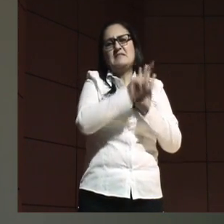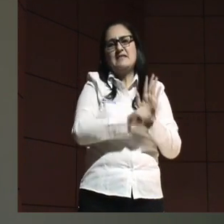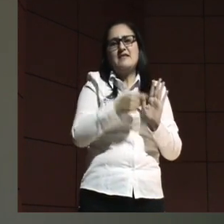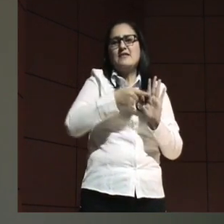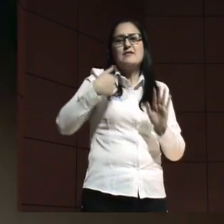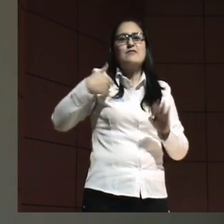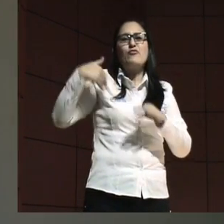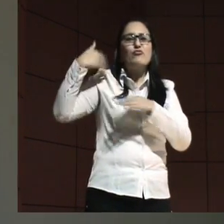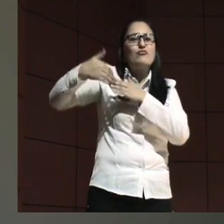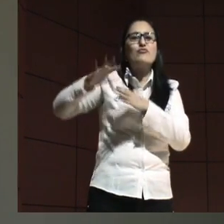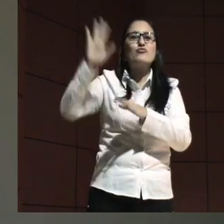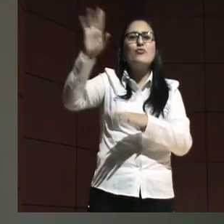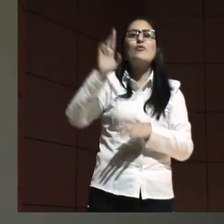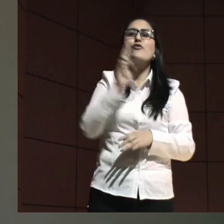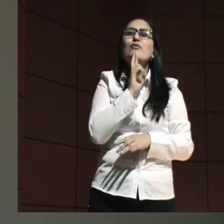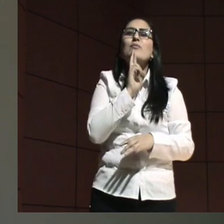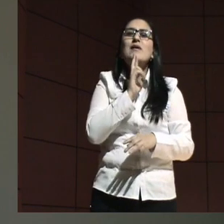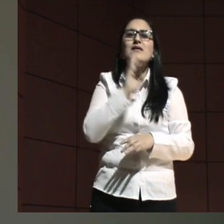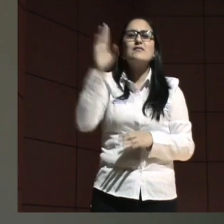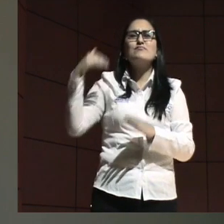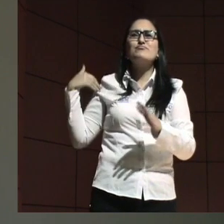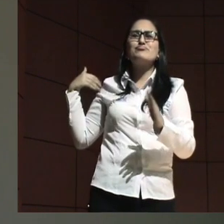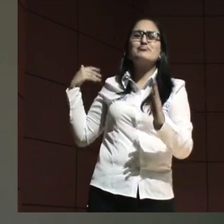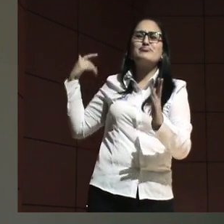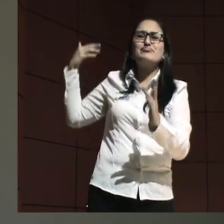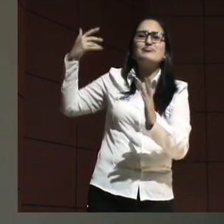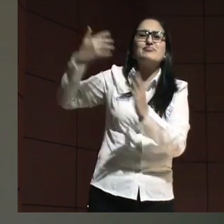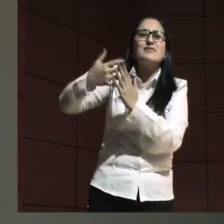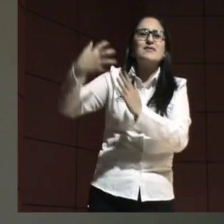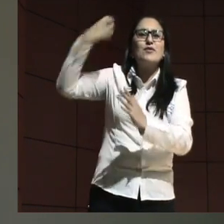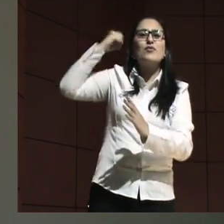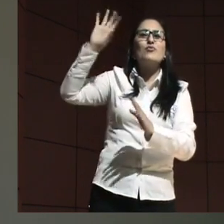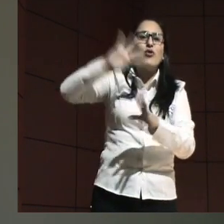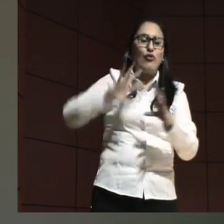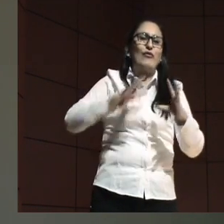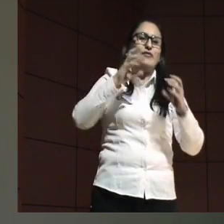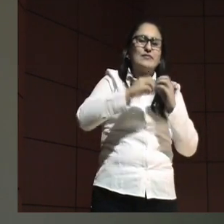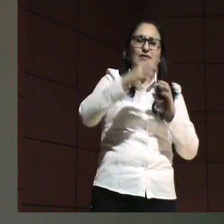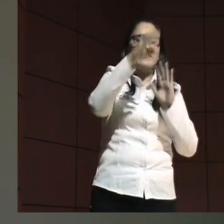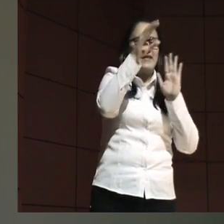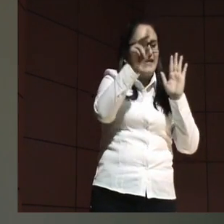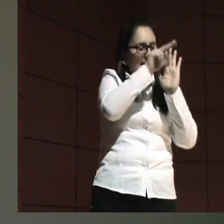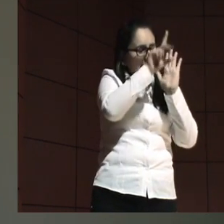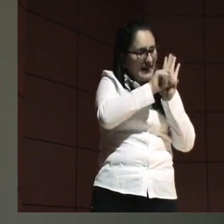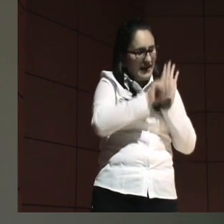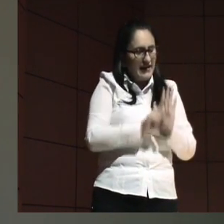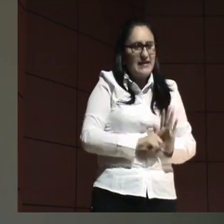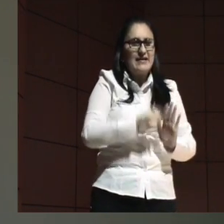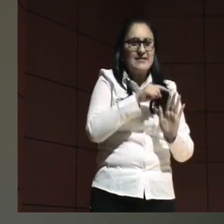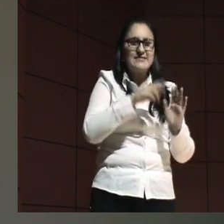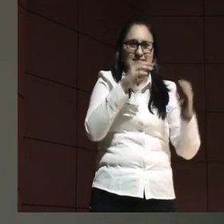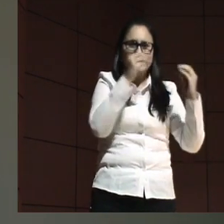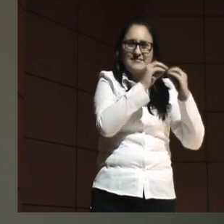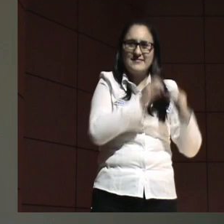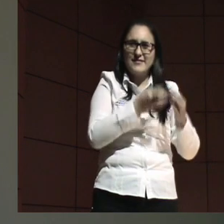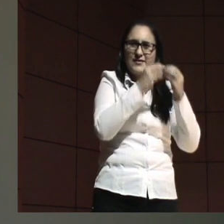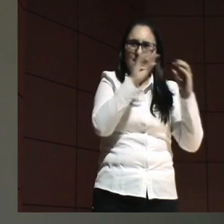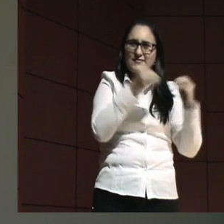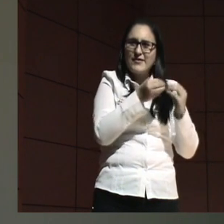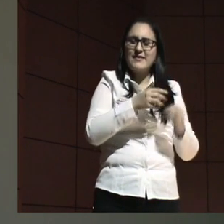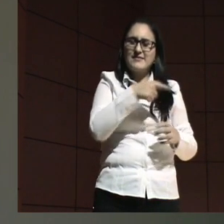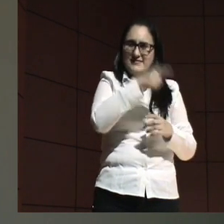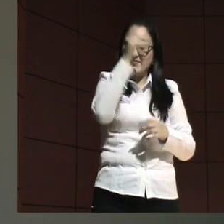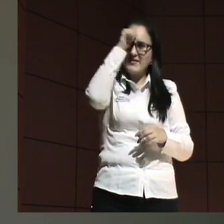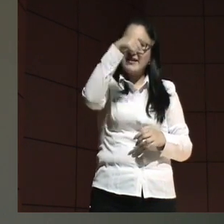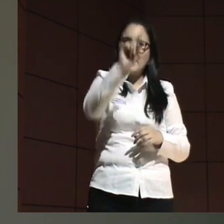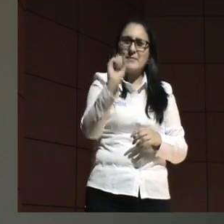corriente romano-latina, que es el código, la ley y las glosas. Si ustedes recuerdan, el primer